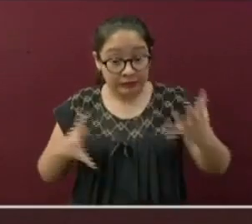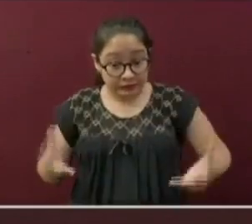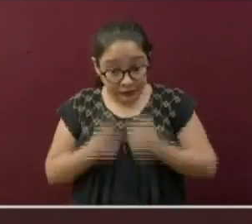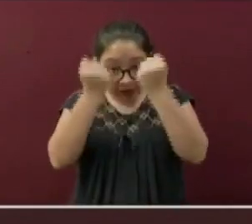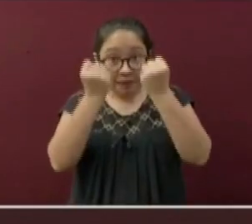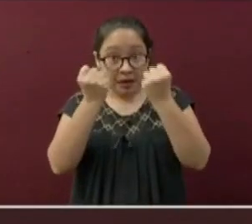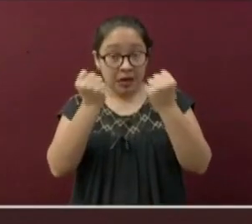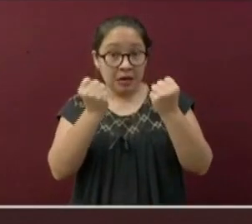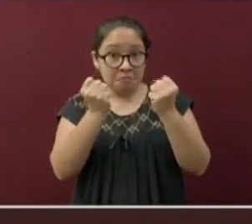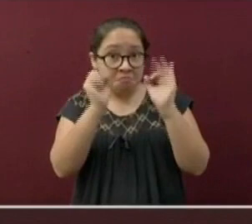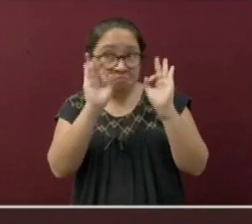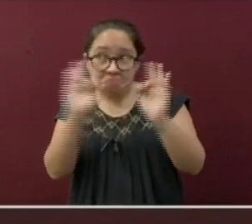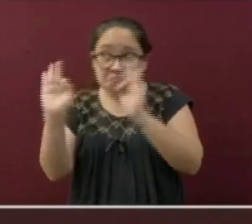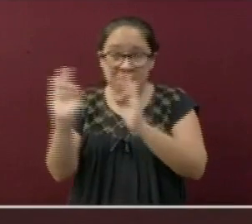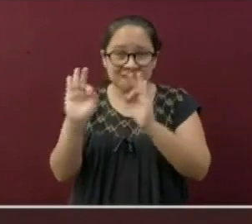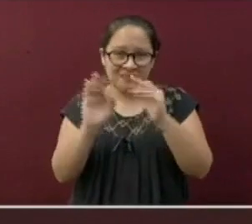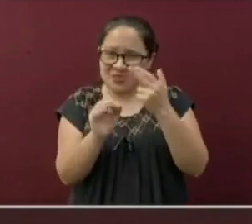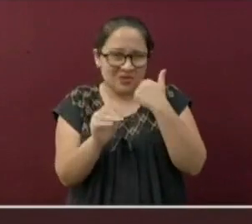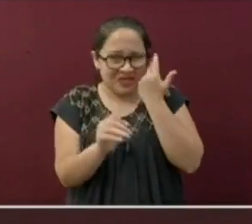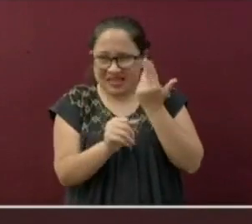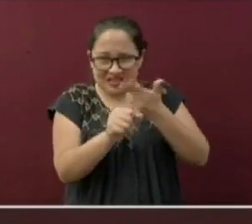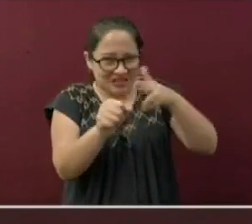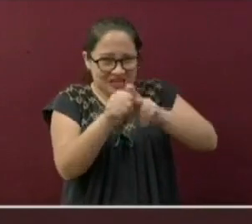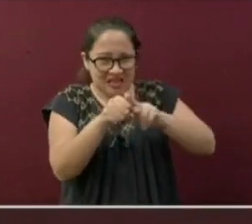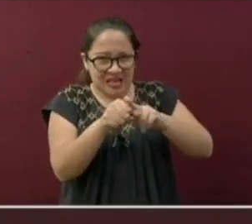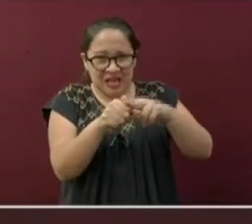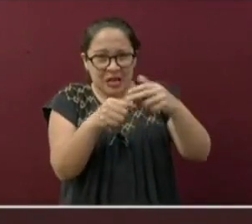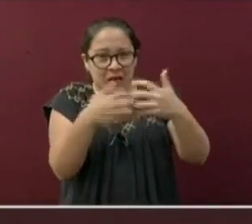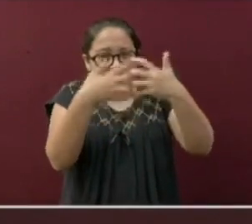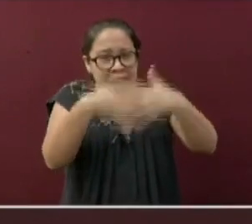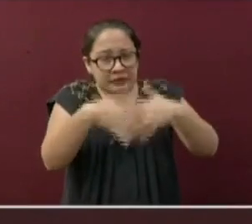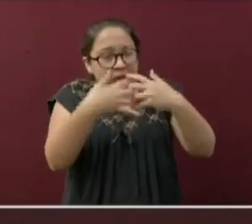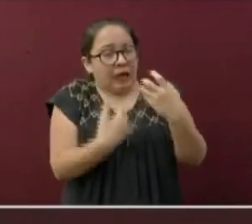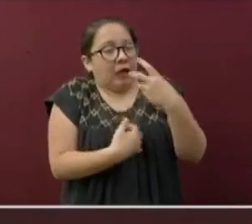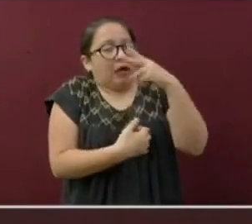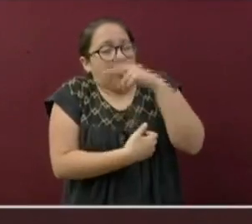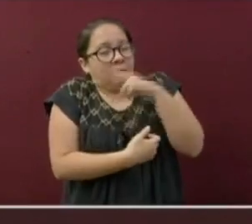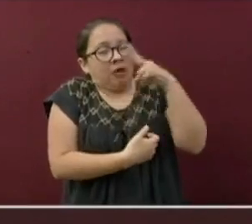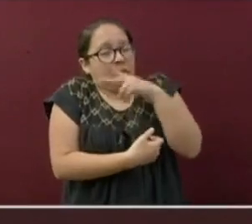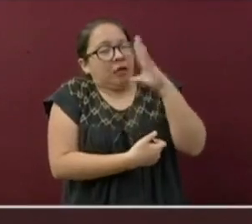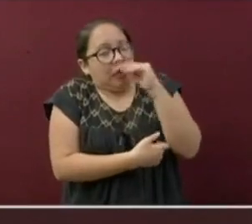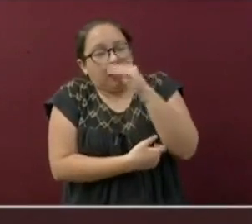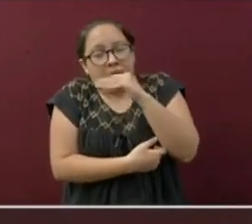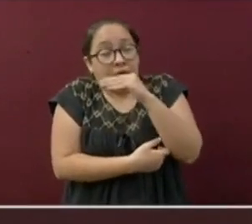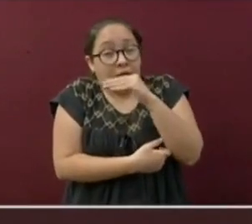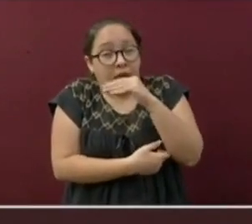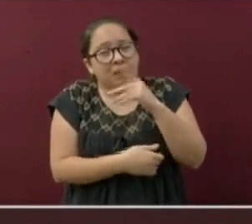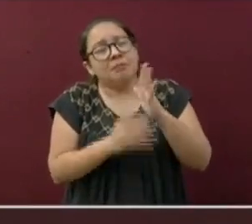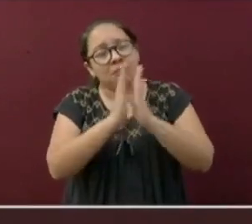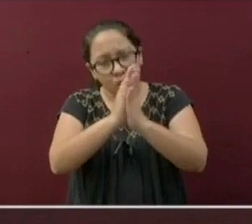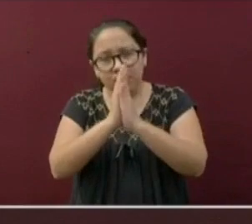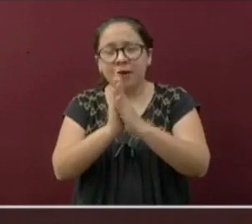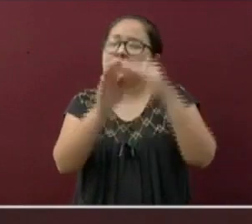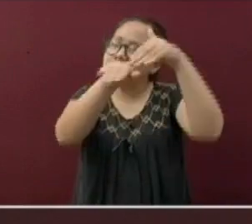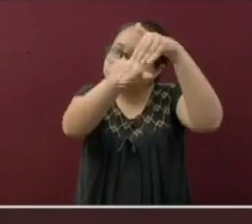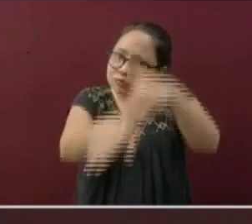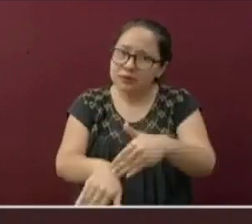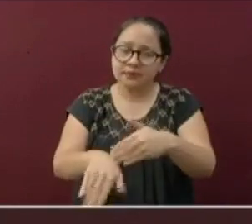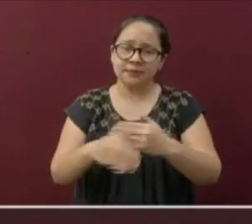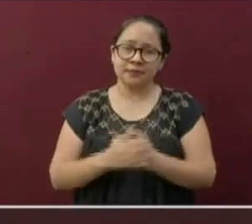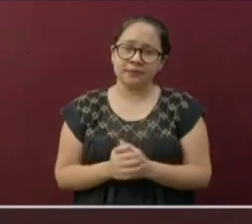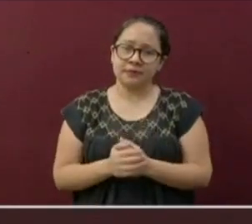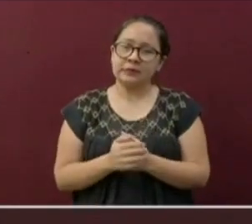riesgos y no internarnos en un hospital con un ventilador e intubados, por favor, debemos hacer caso. Por eso